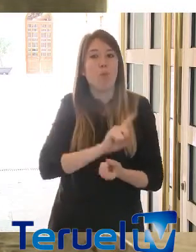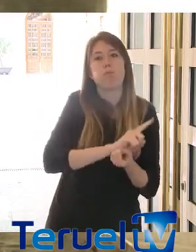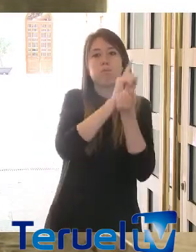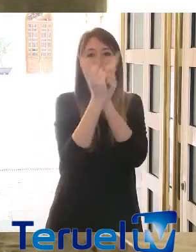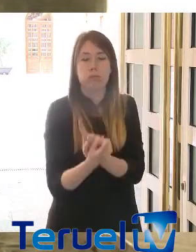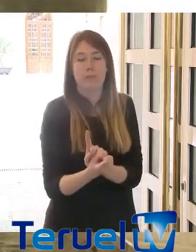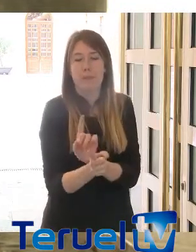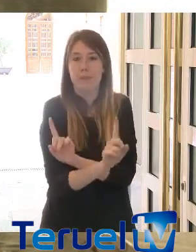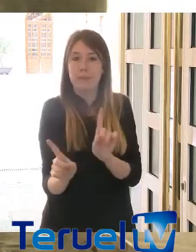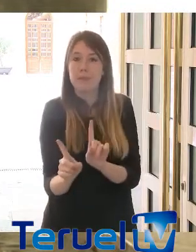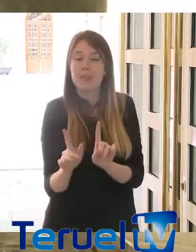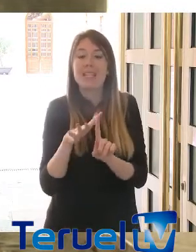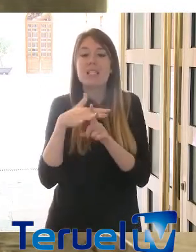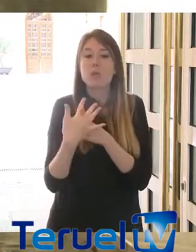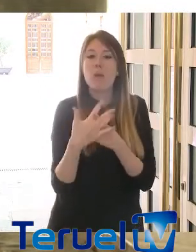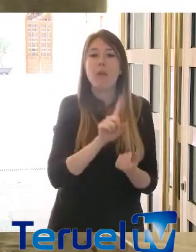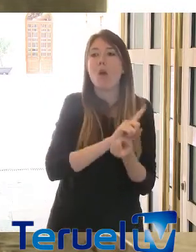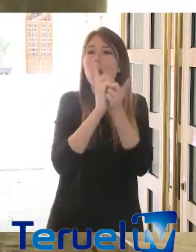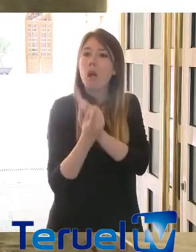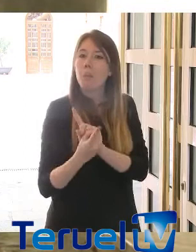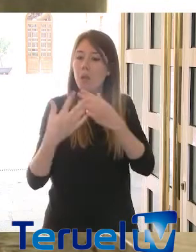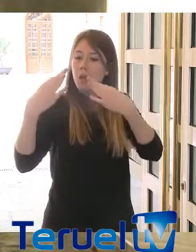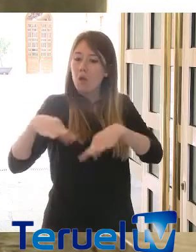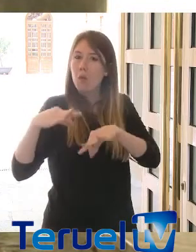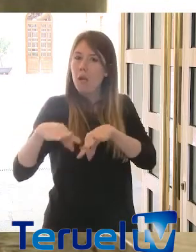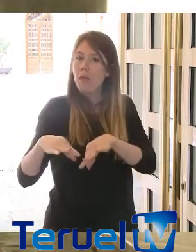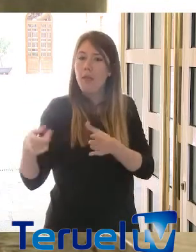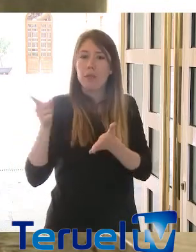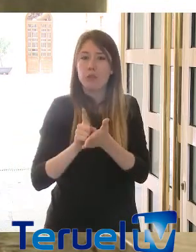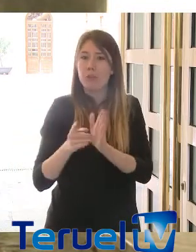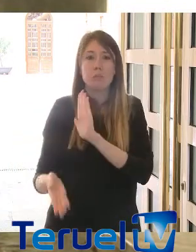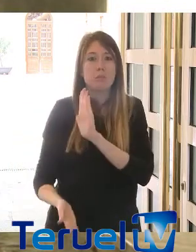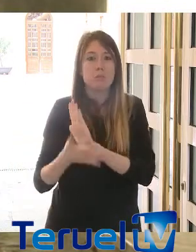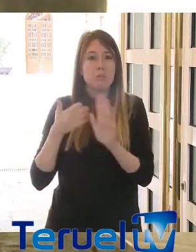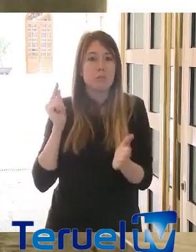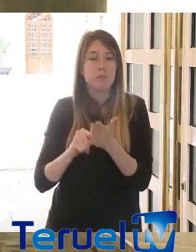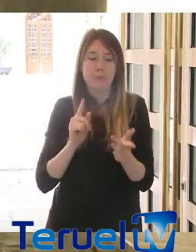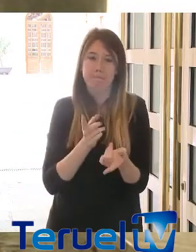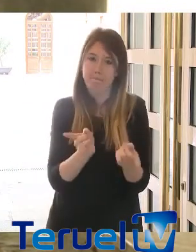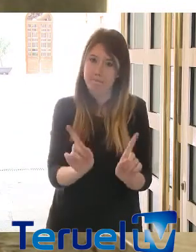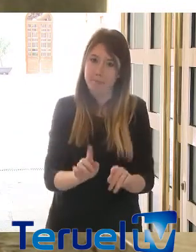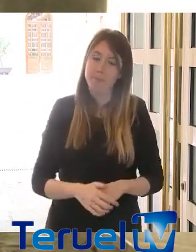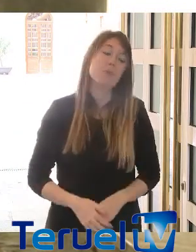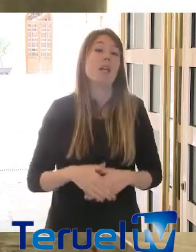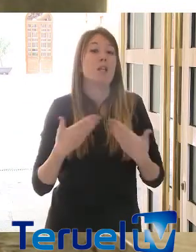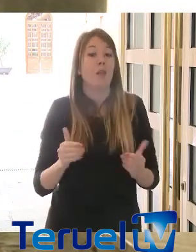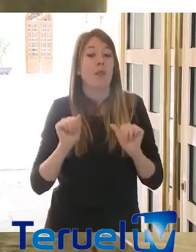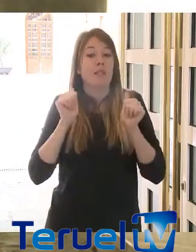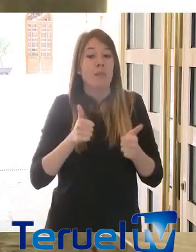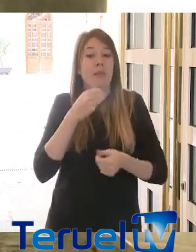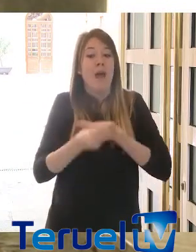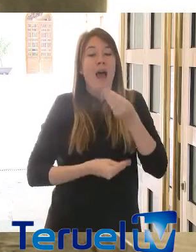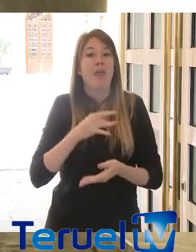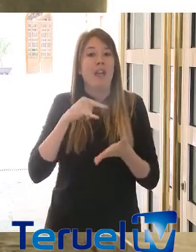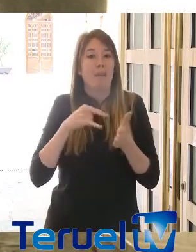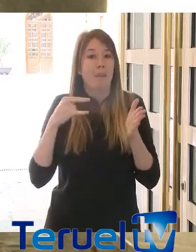y que las circunstancias van a volver a ser las mismas en un proceso rápido. Bien, por lo tanto, toca tomar medidas y toca hacerlo